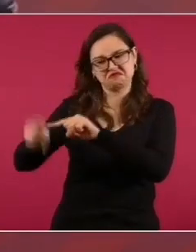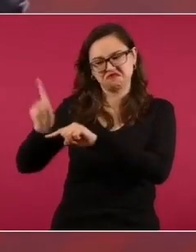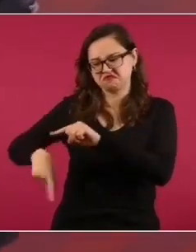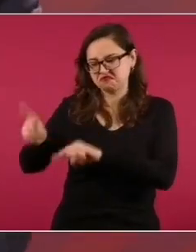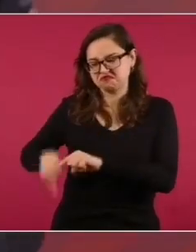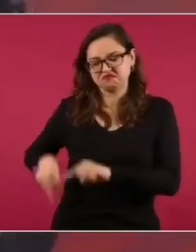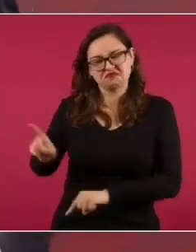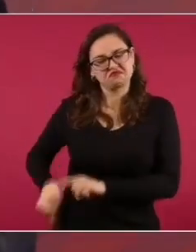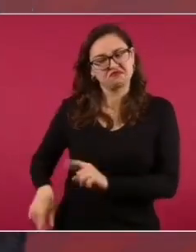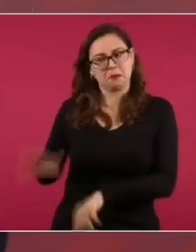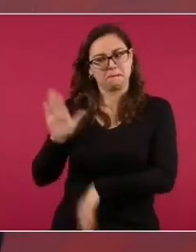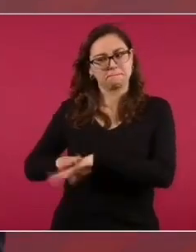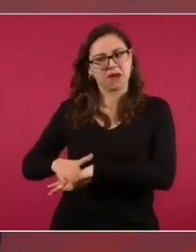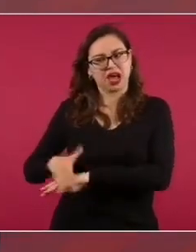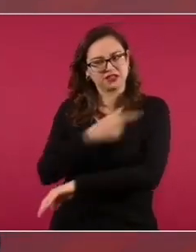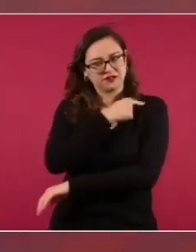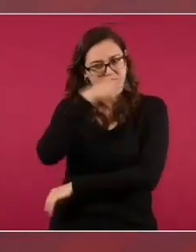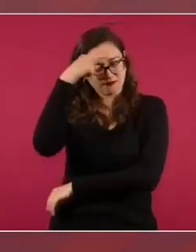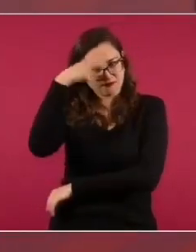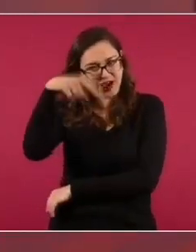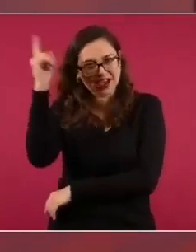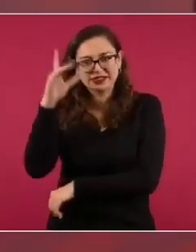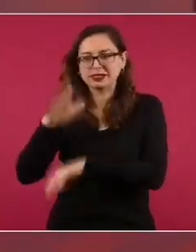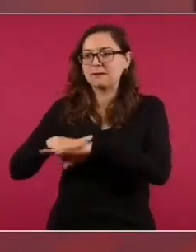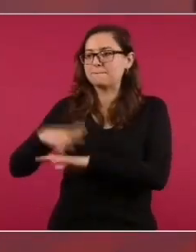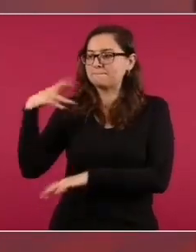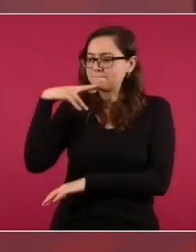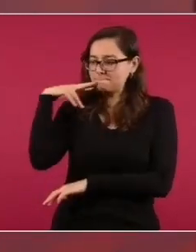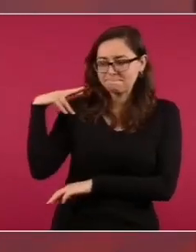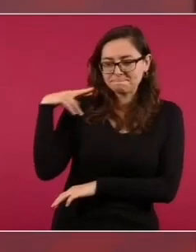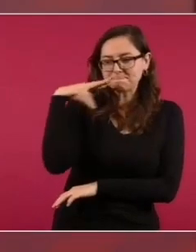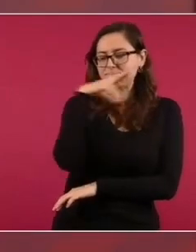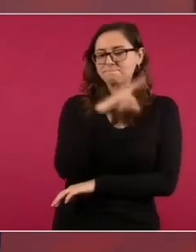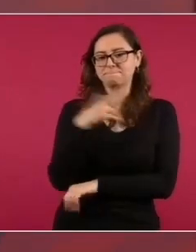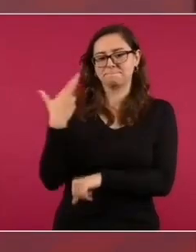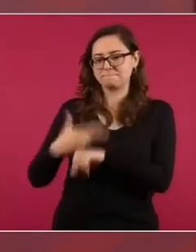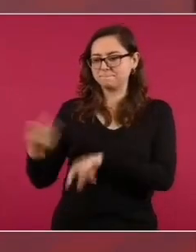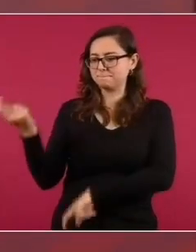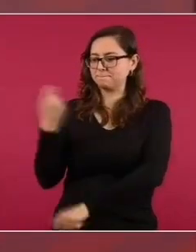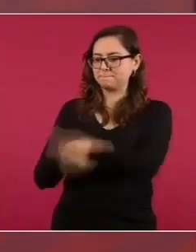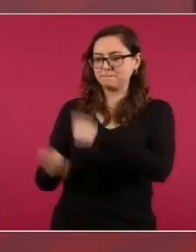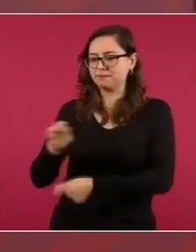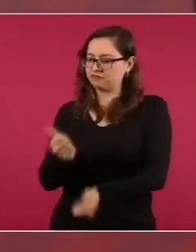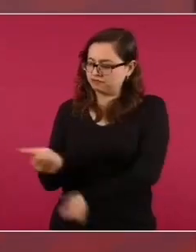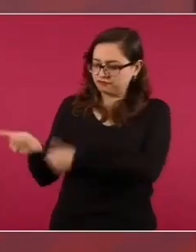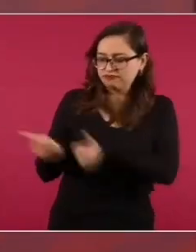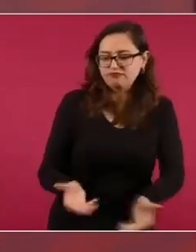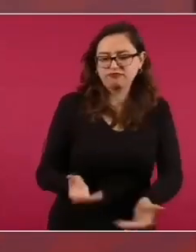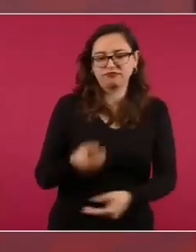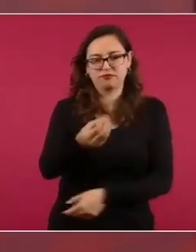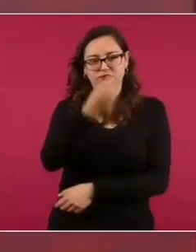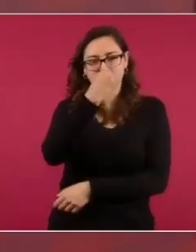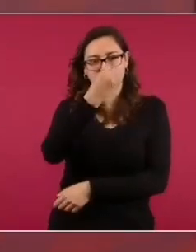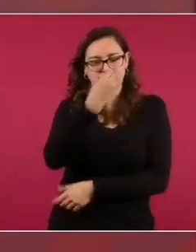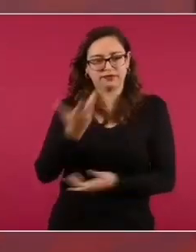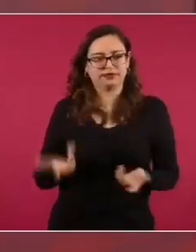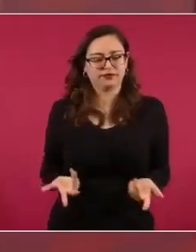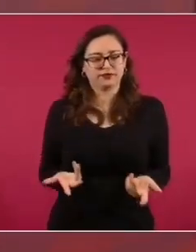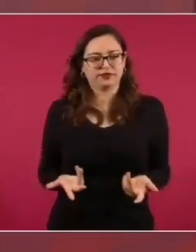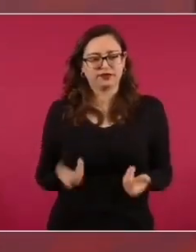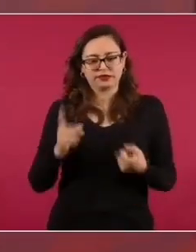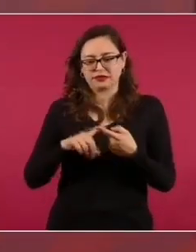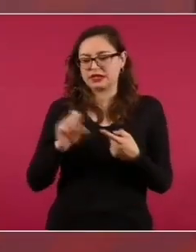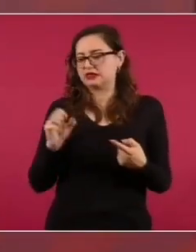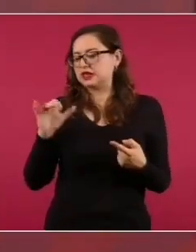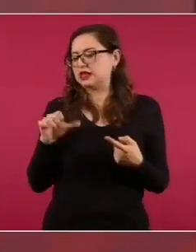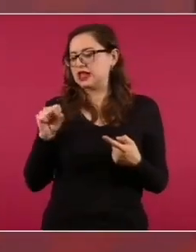no se utilice lo de Sena Sica, lo de